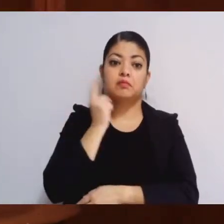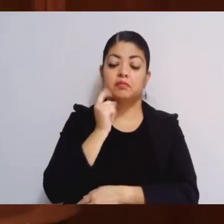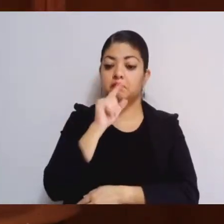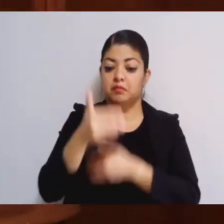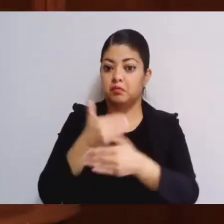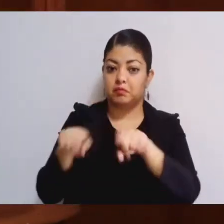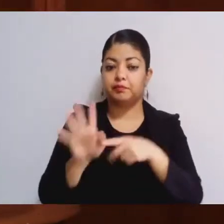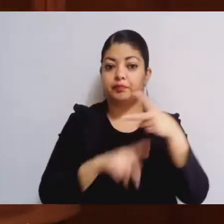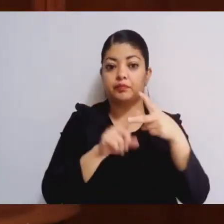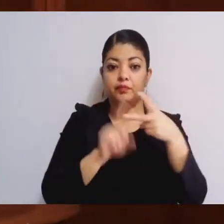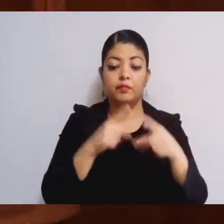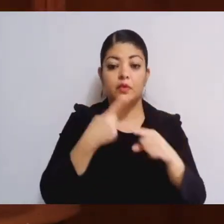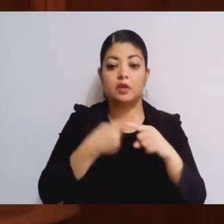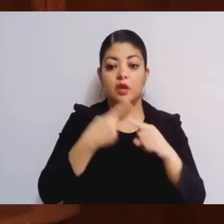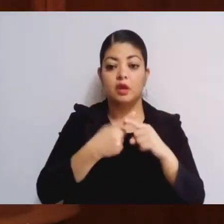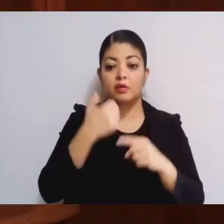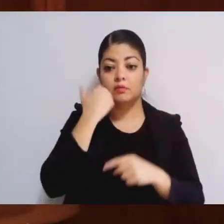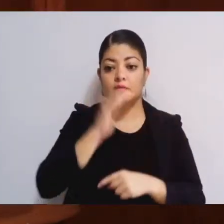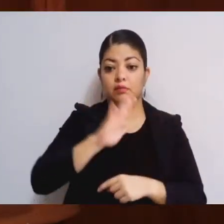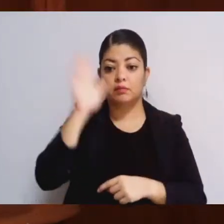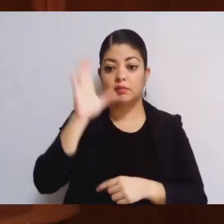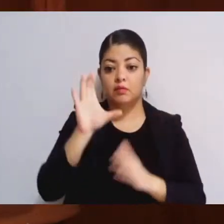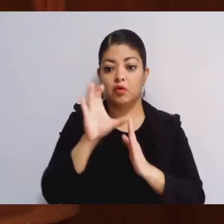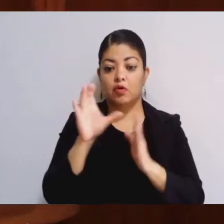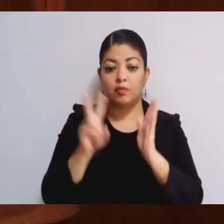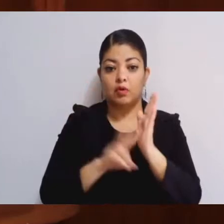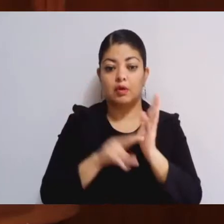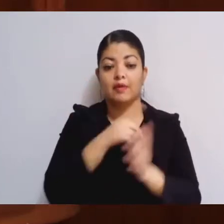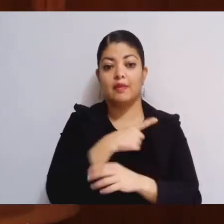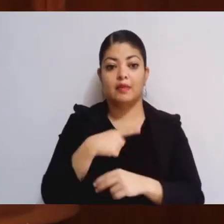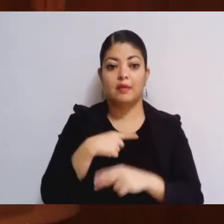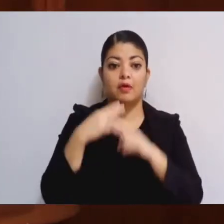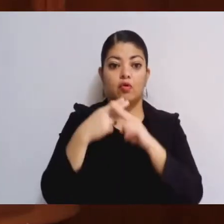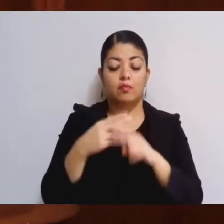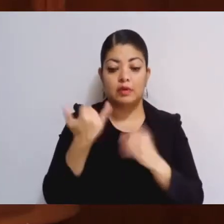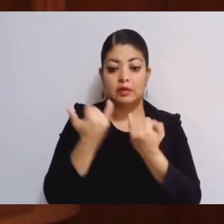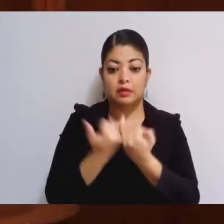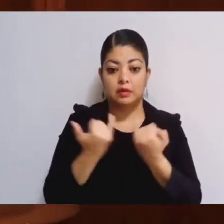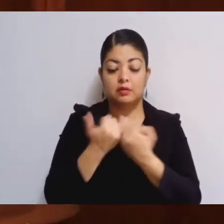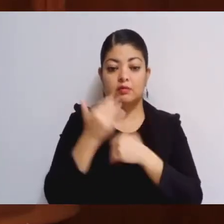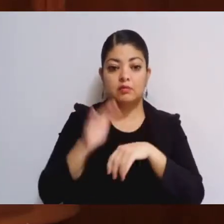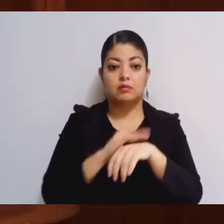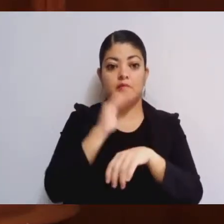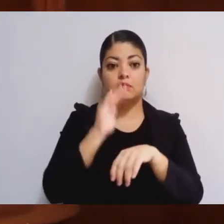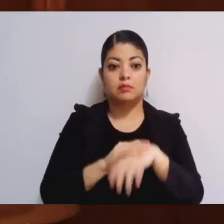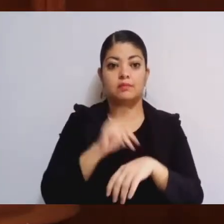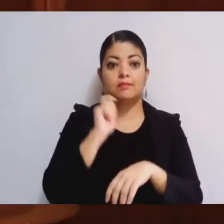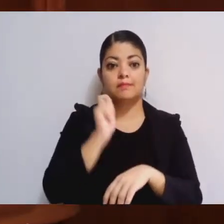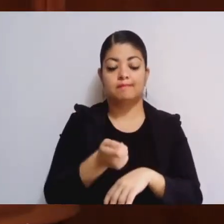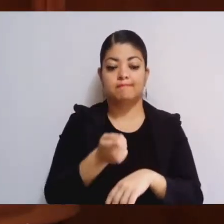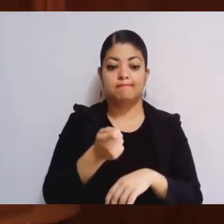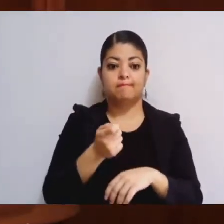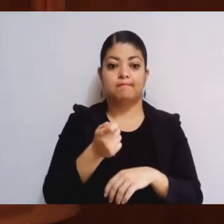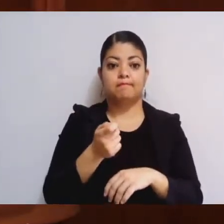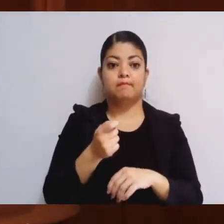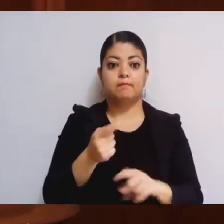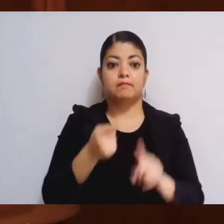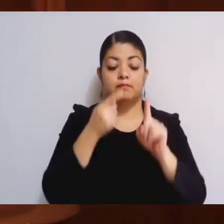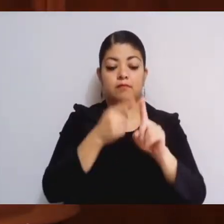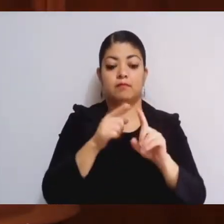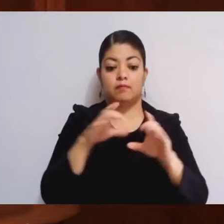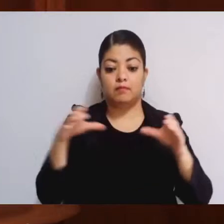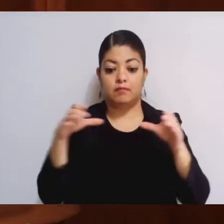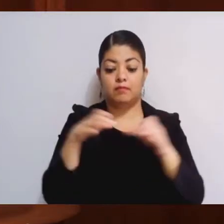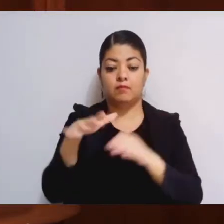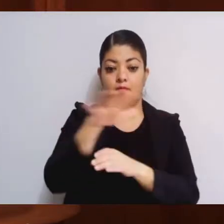las y los aspirantes de esta convocatoria deberán cumplir y acreditar de manera debida, fehaciente y oportuna ante la Junta de Coordinación